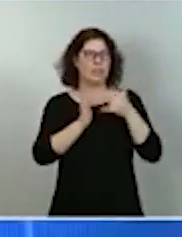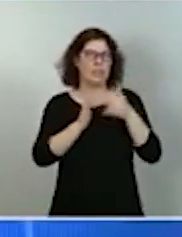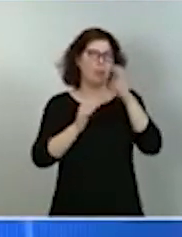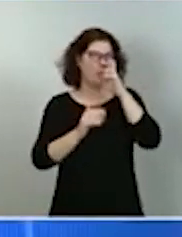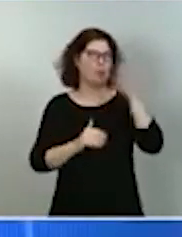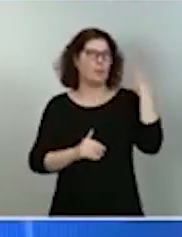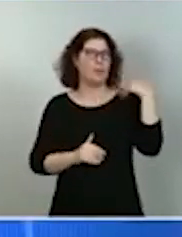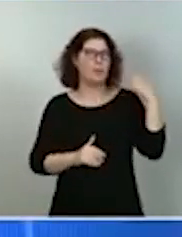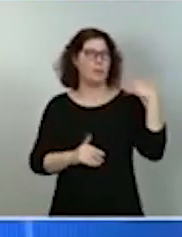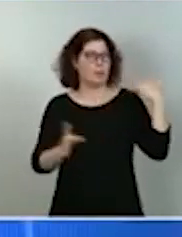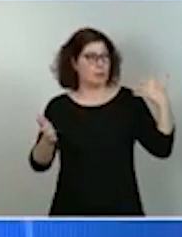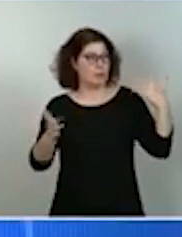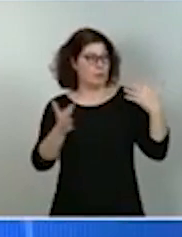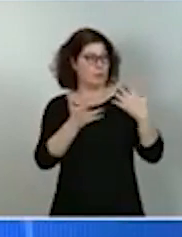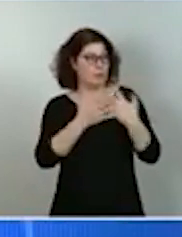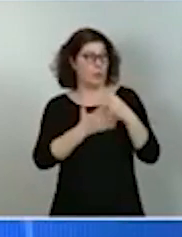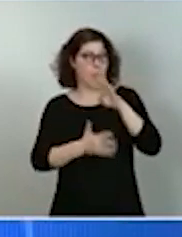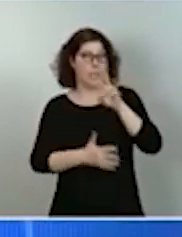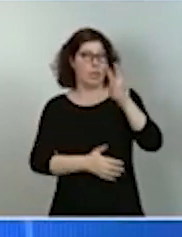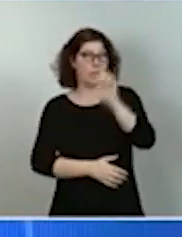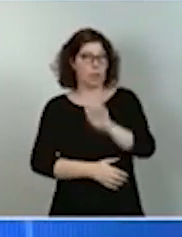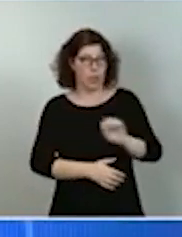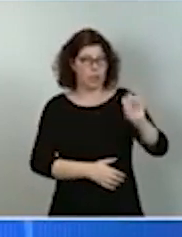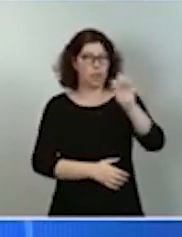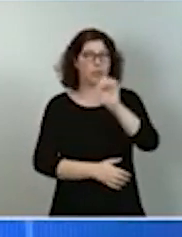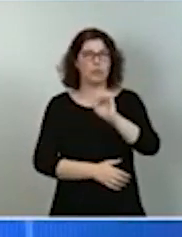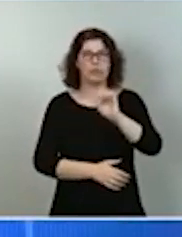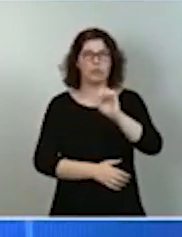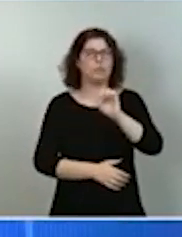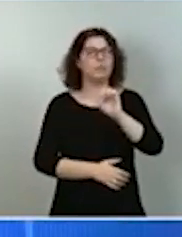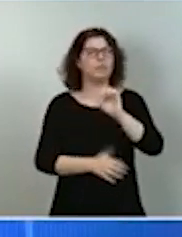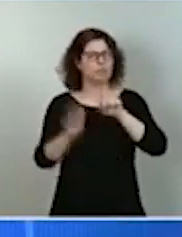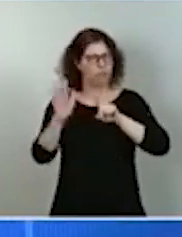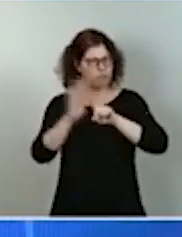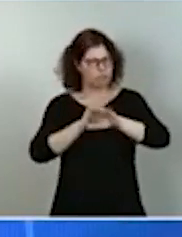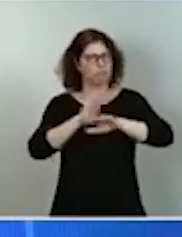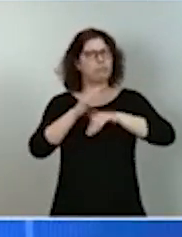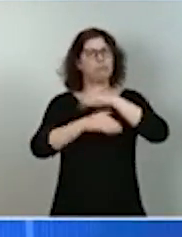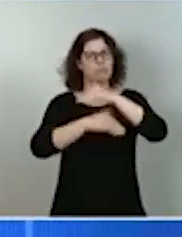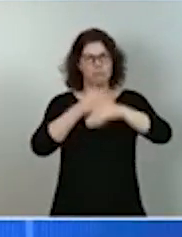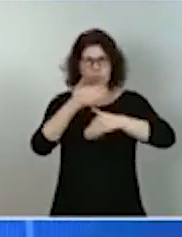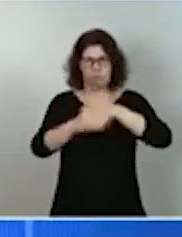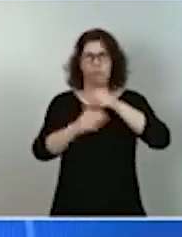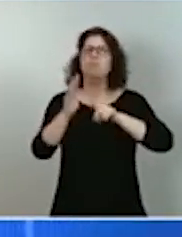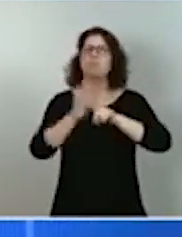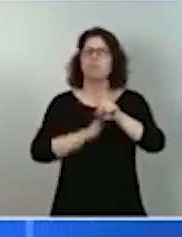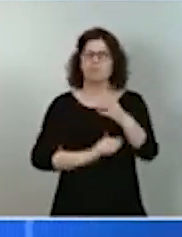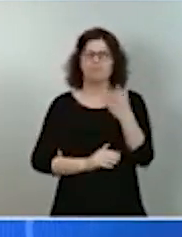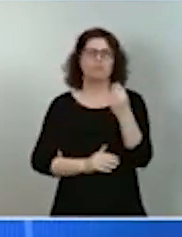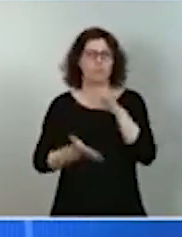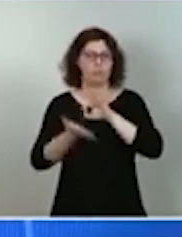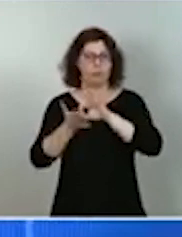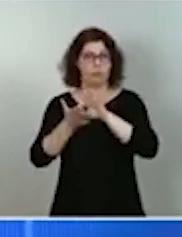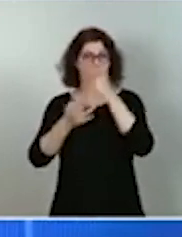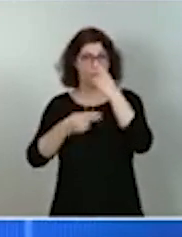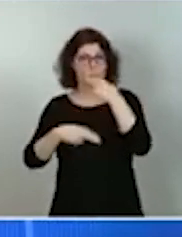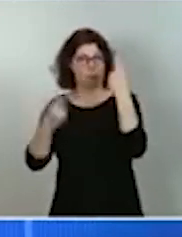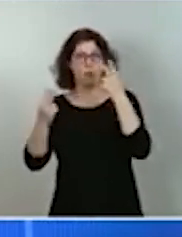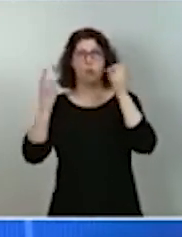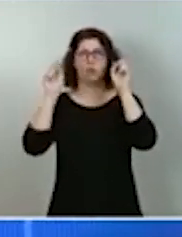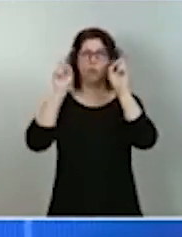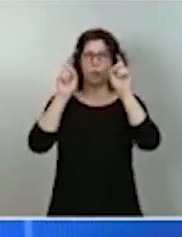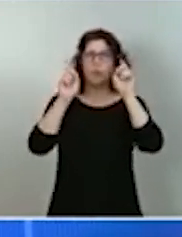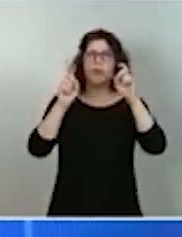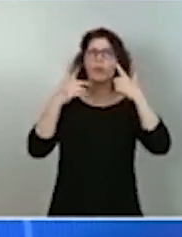democracia supusieron enormes avances, enormes avances en los servicios públicos, en la educación, en la sanidad, en el